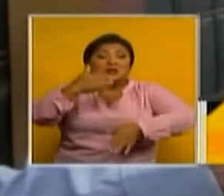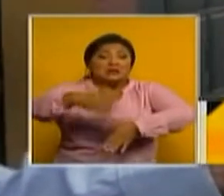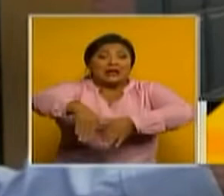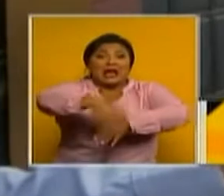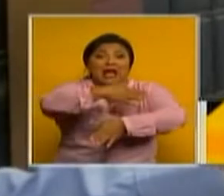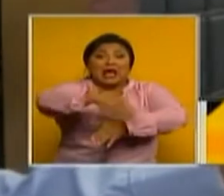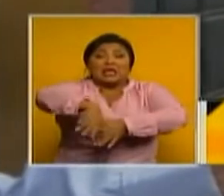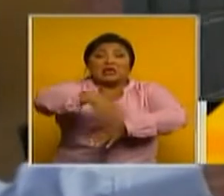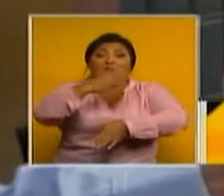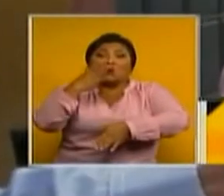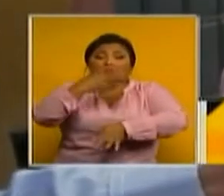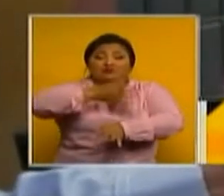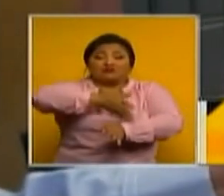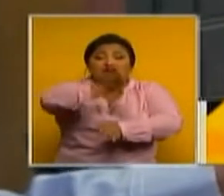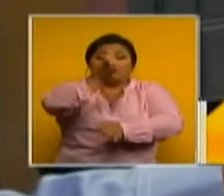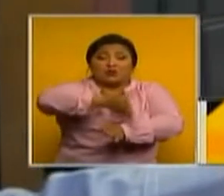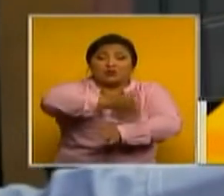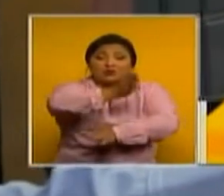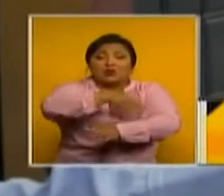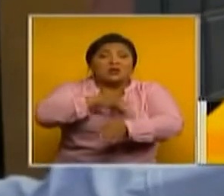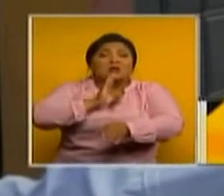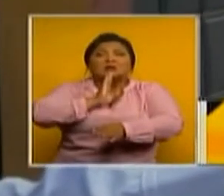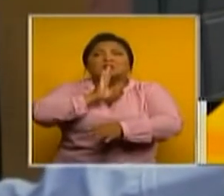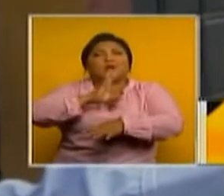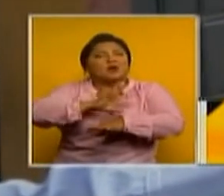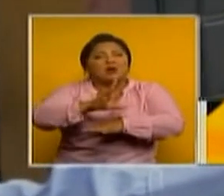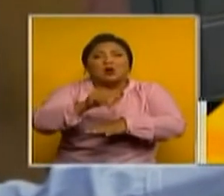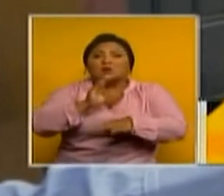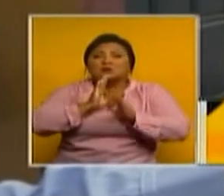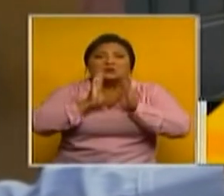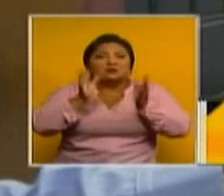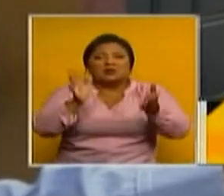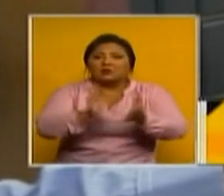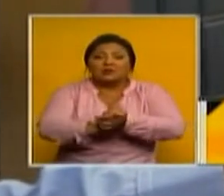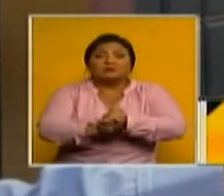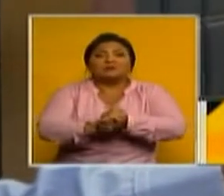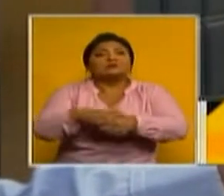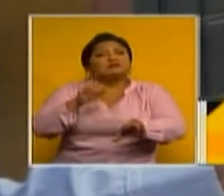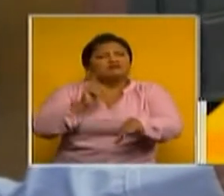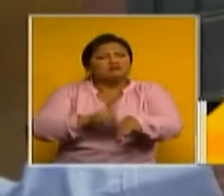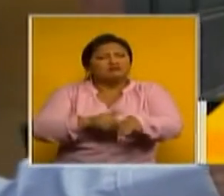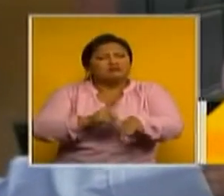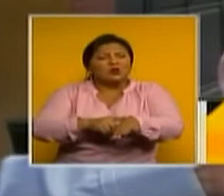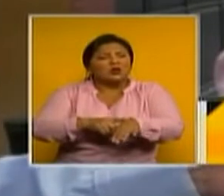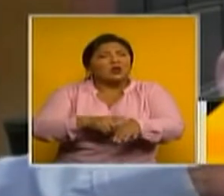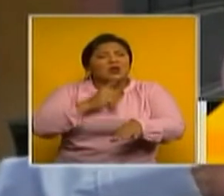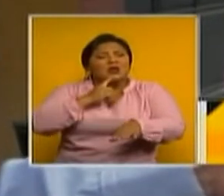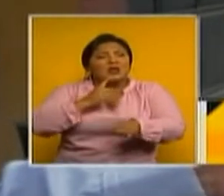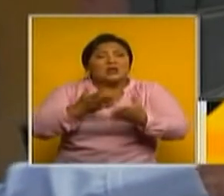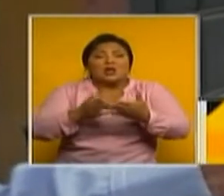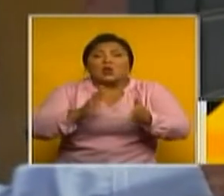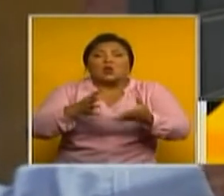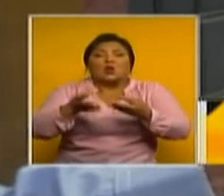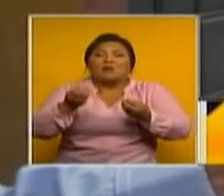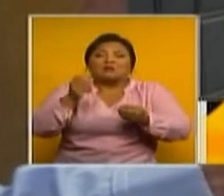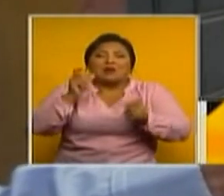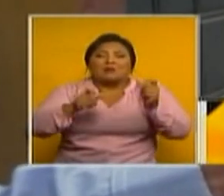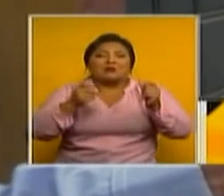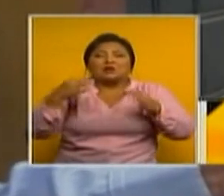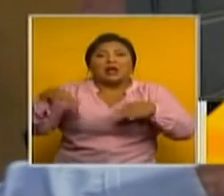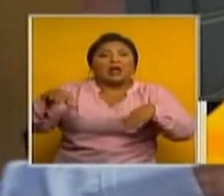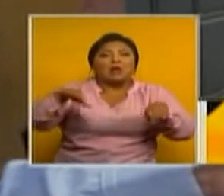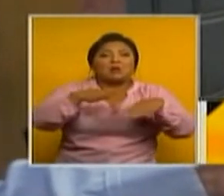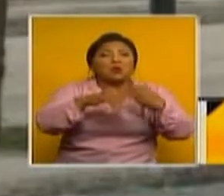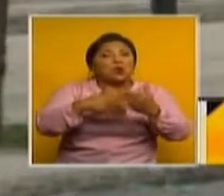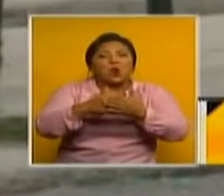Siempre, siempre hay robos, siempre ha habido... Por lo que a una hora específica no hay muchas personas en la calle,